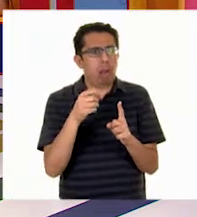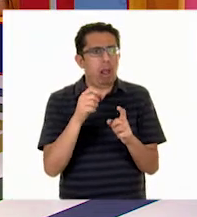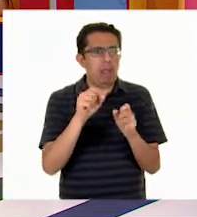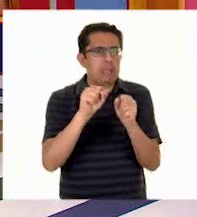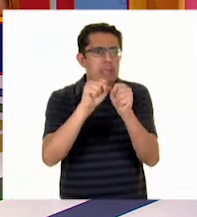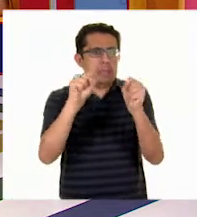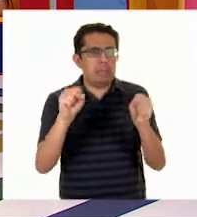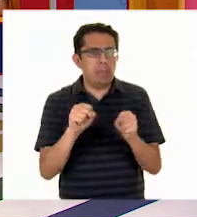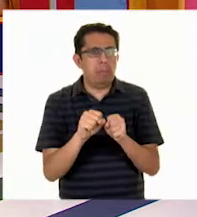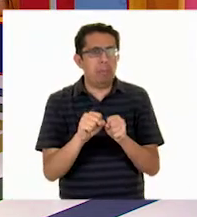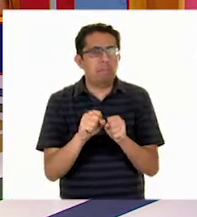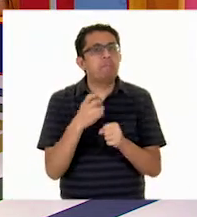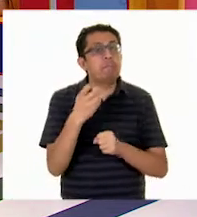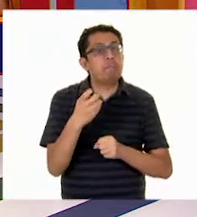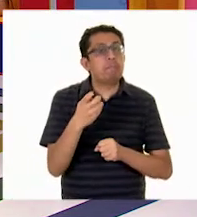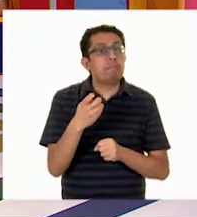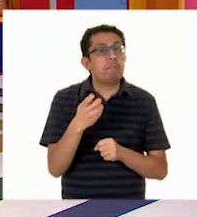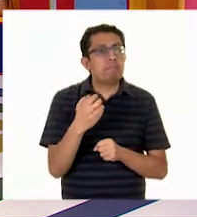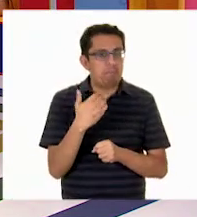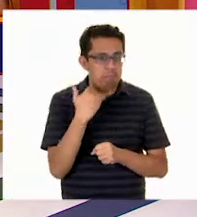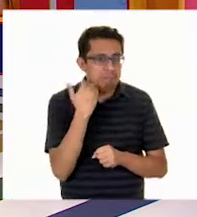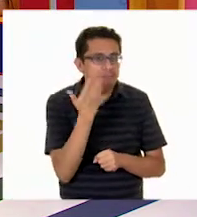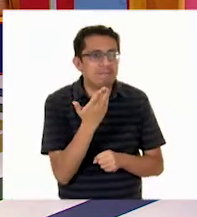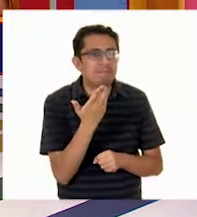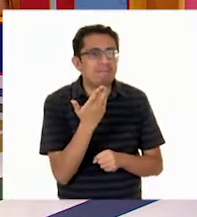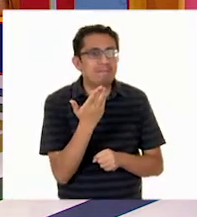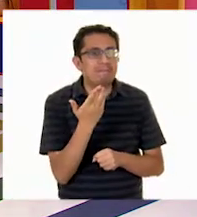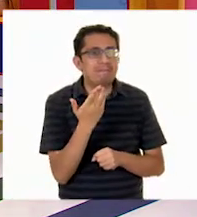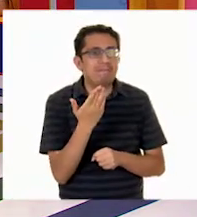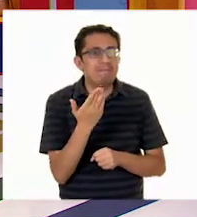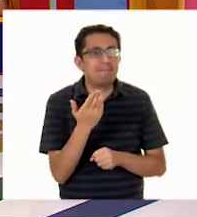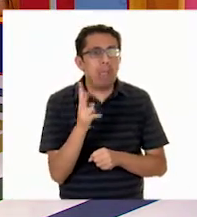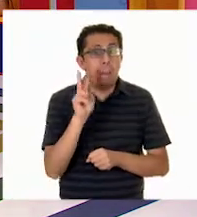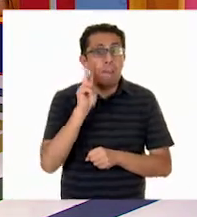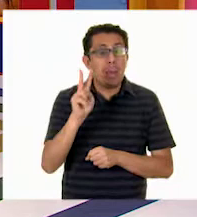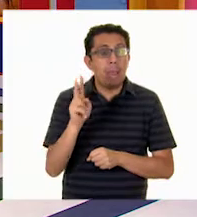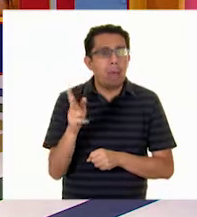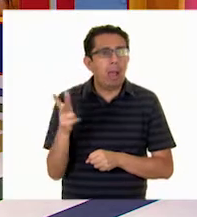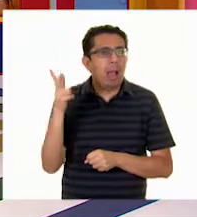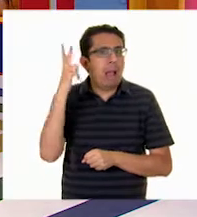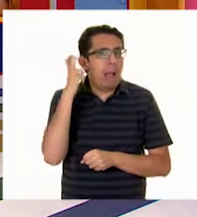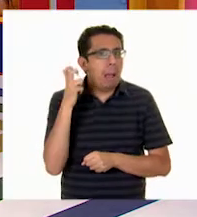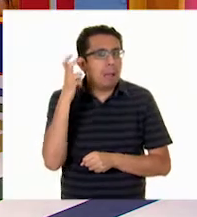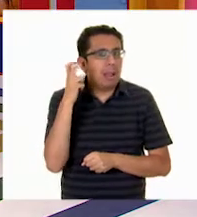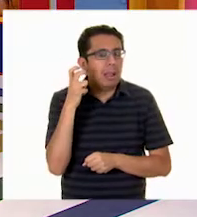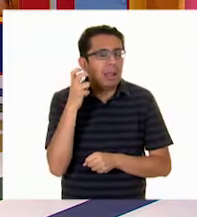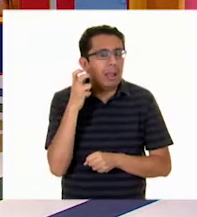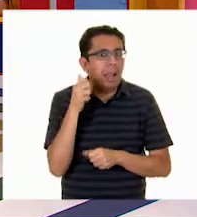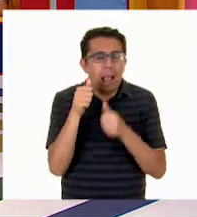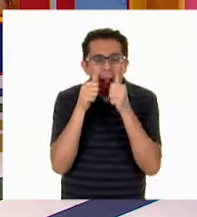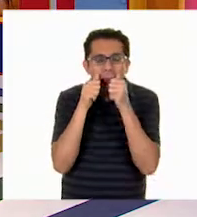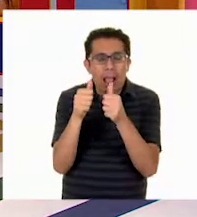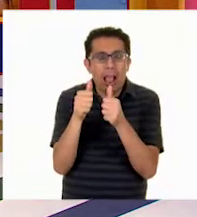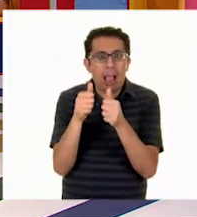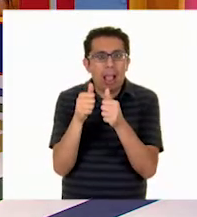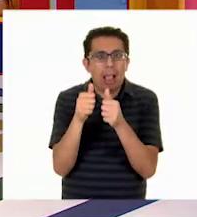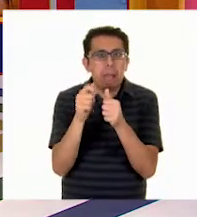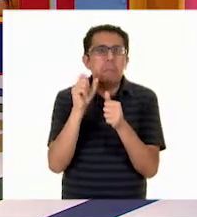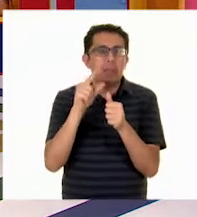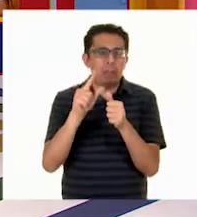Pues para esto, ¿qué te parece si escuchamos, vemos, apreciamos y sobre todo